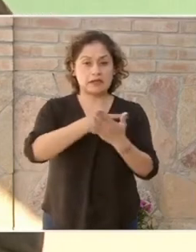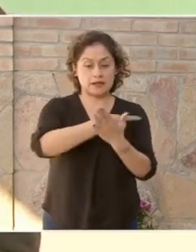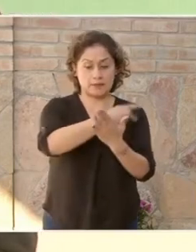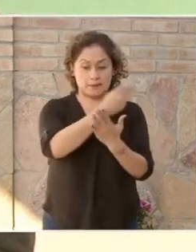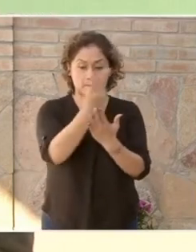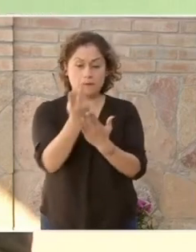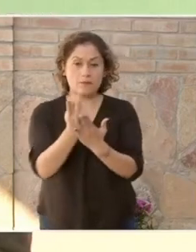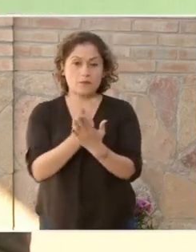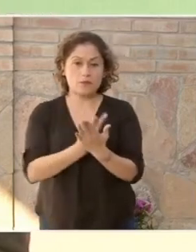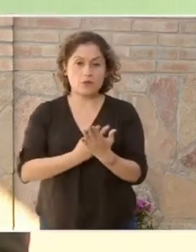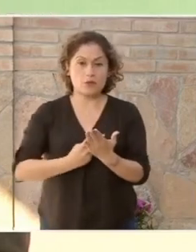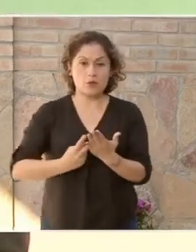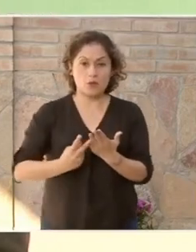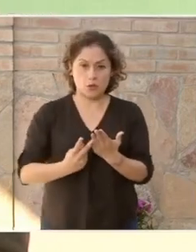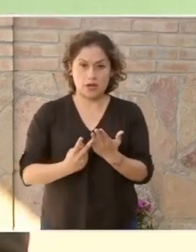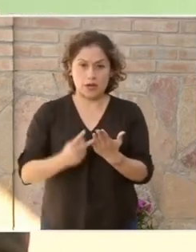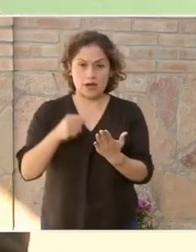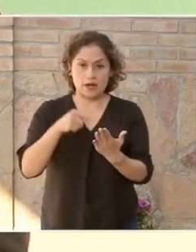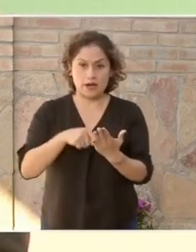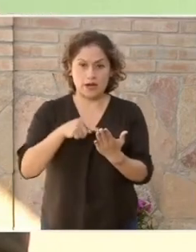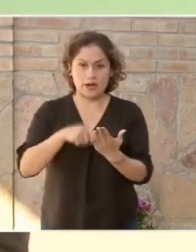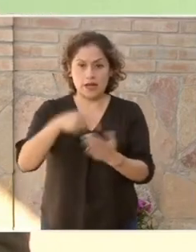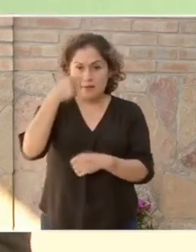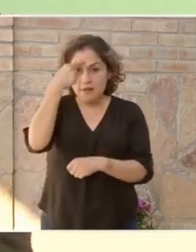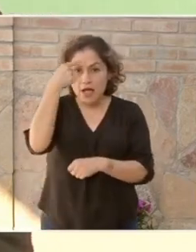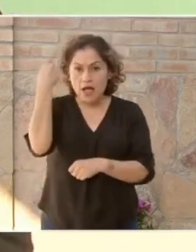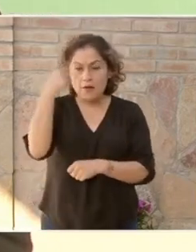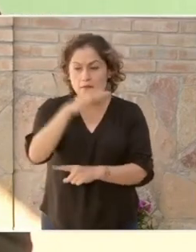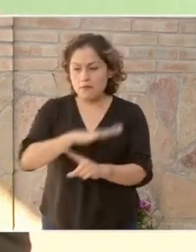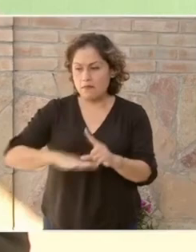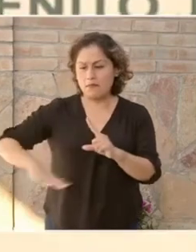integral para el bienestar.